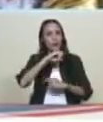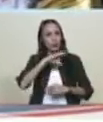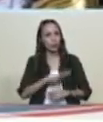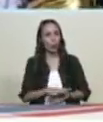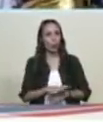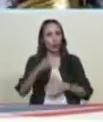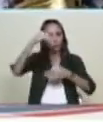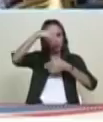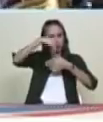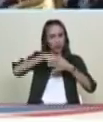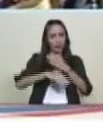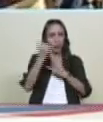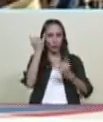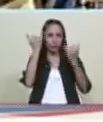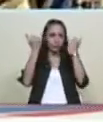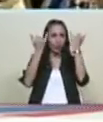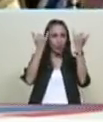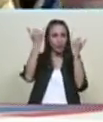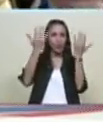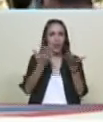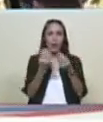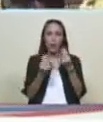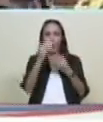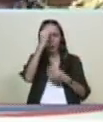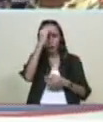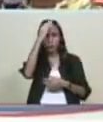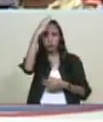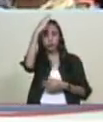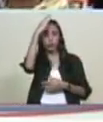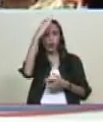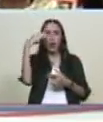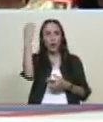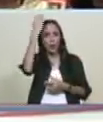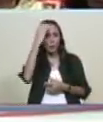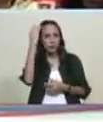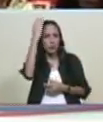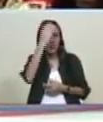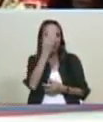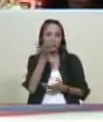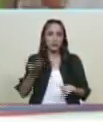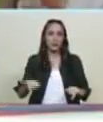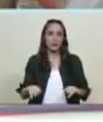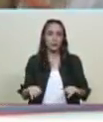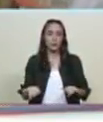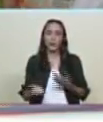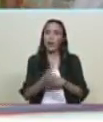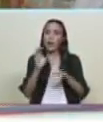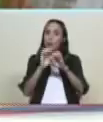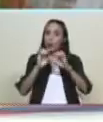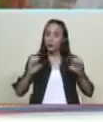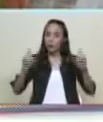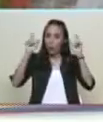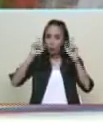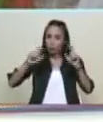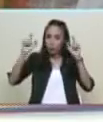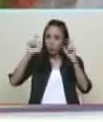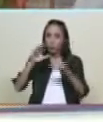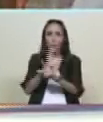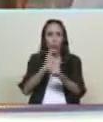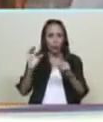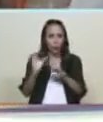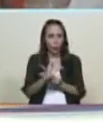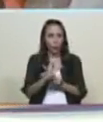lleva cultura conocimiento capacidad de reflexión pueblo educado un pueblo culto